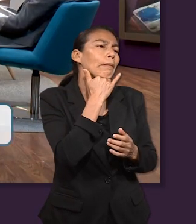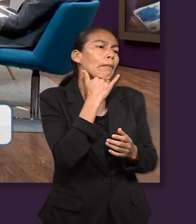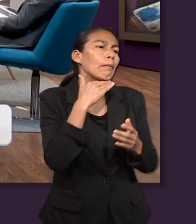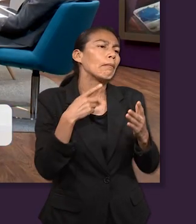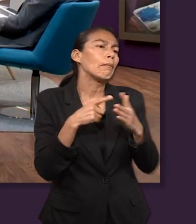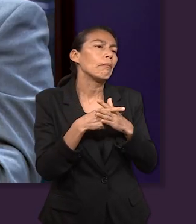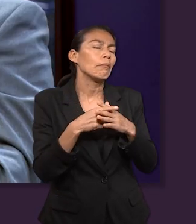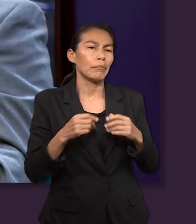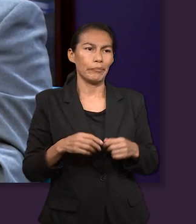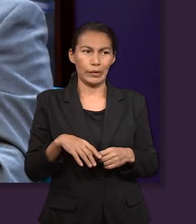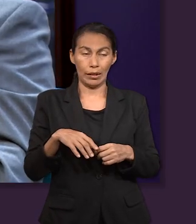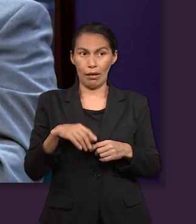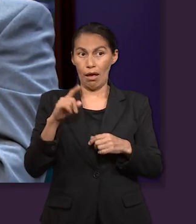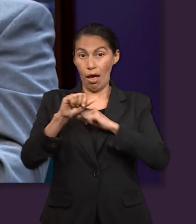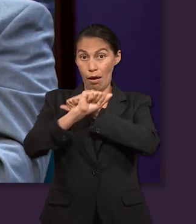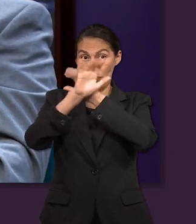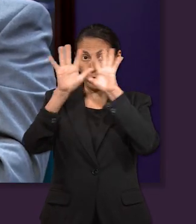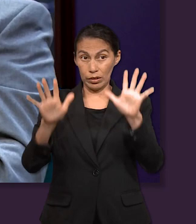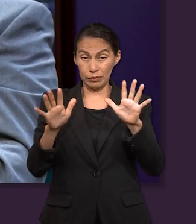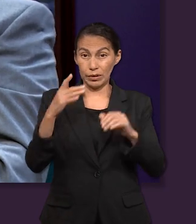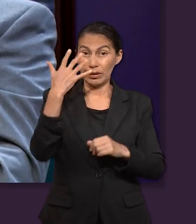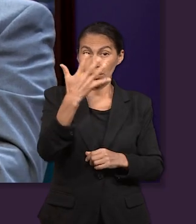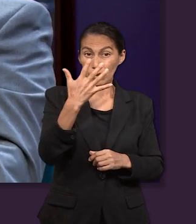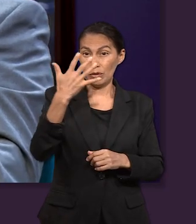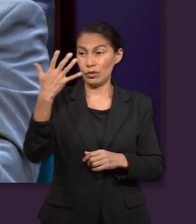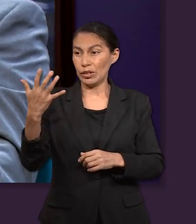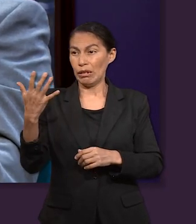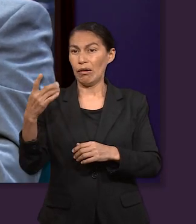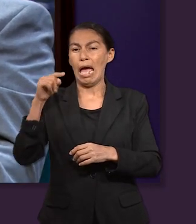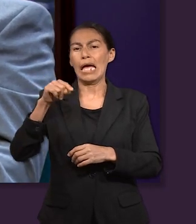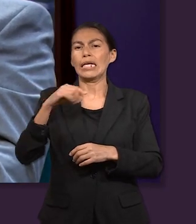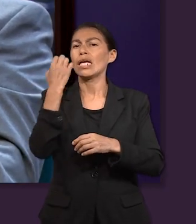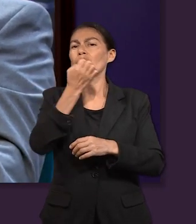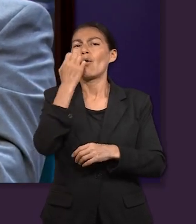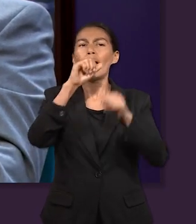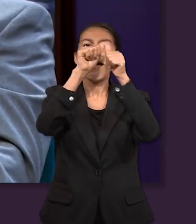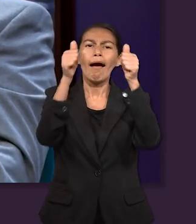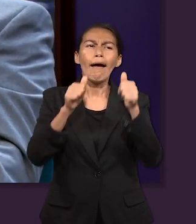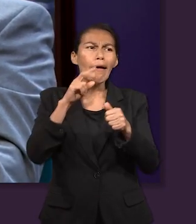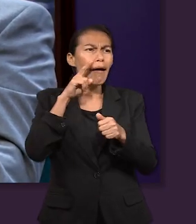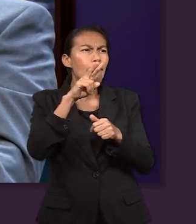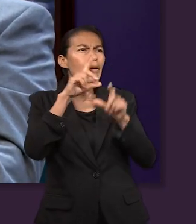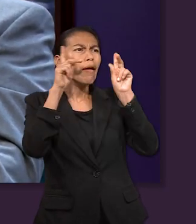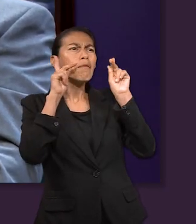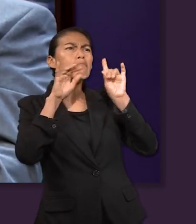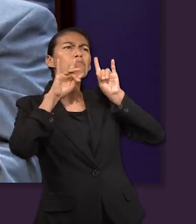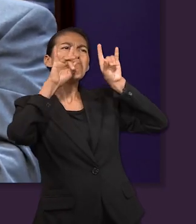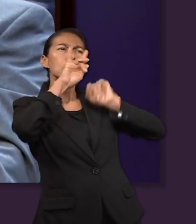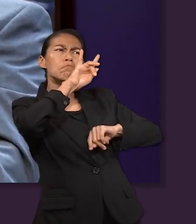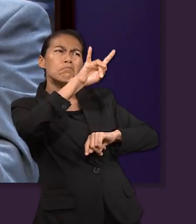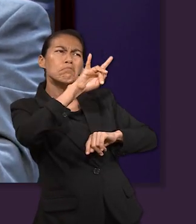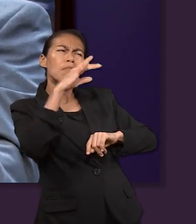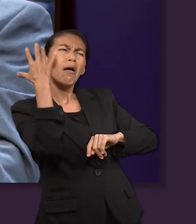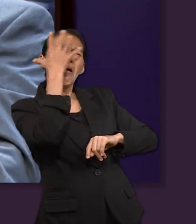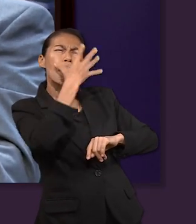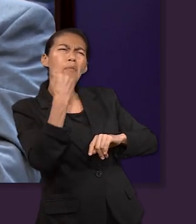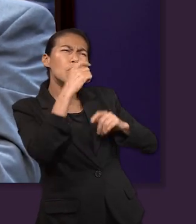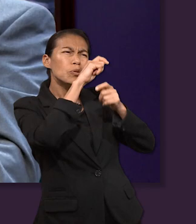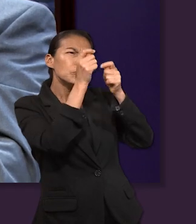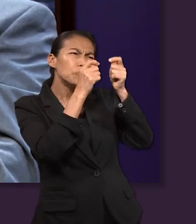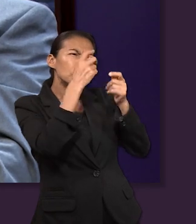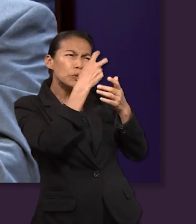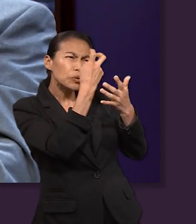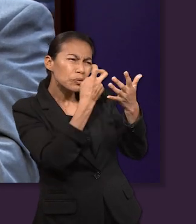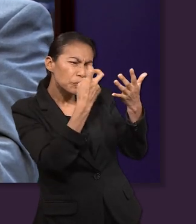con Apocalipsis 5, 5. Lo acabo de ver en el mural que tienen aquí pintado en la Escuela de Artes y Comunicación. Un mural muy